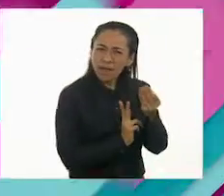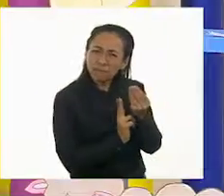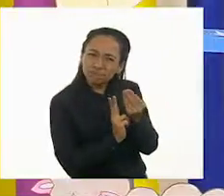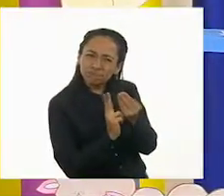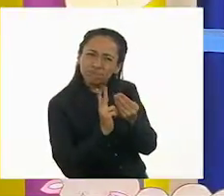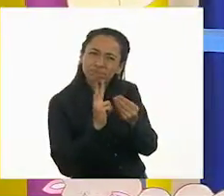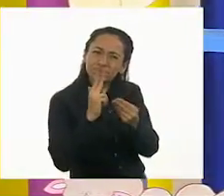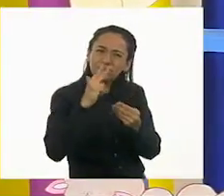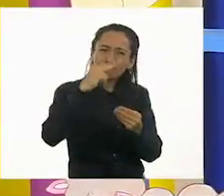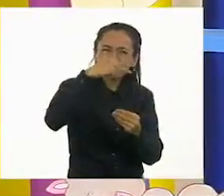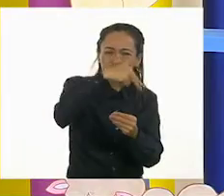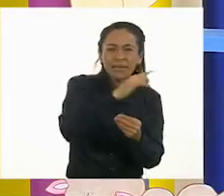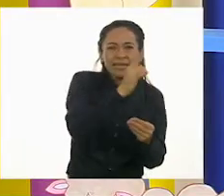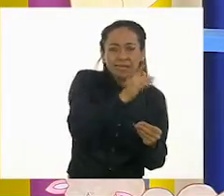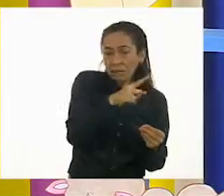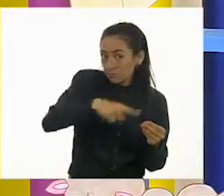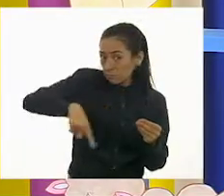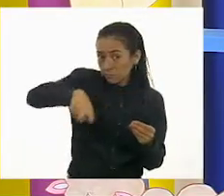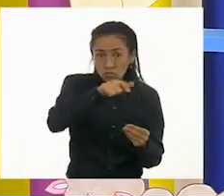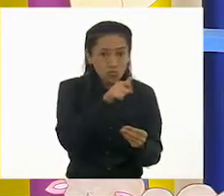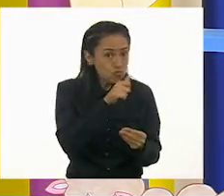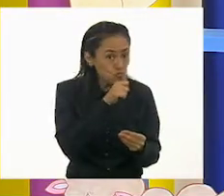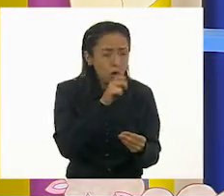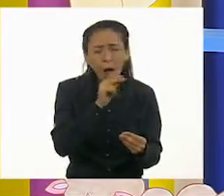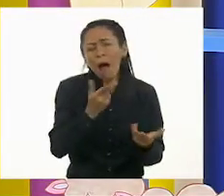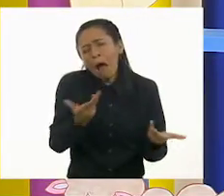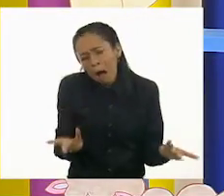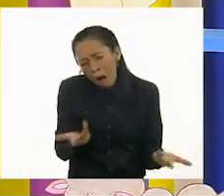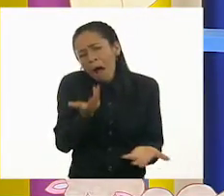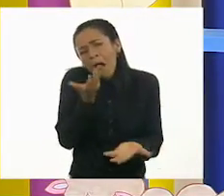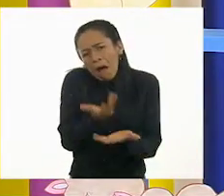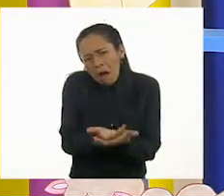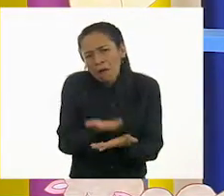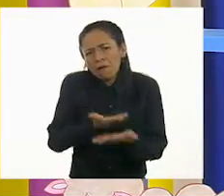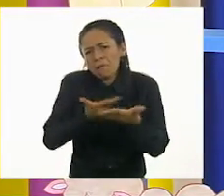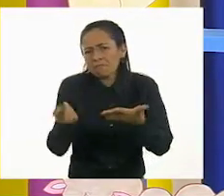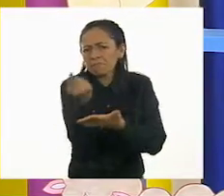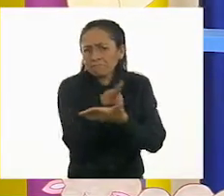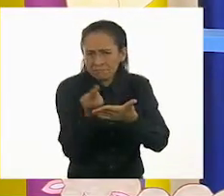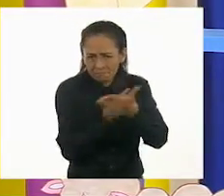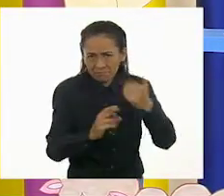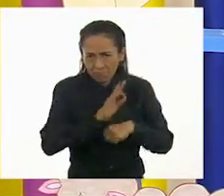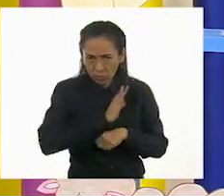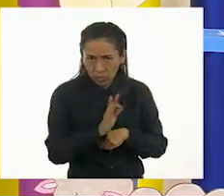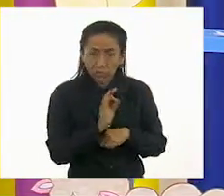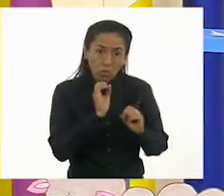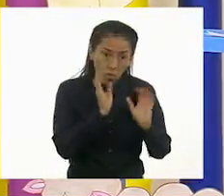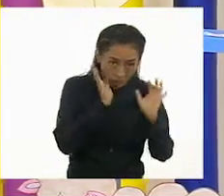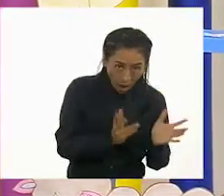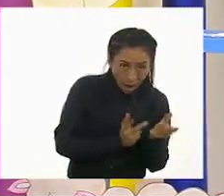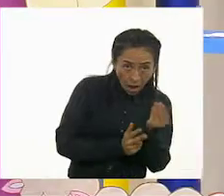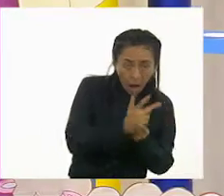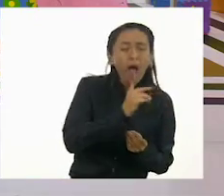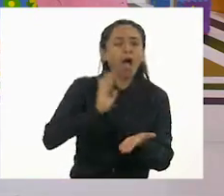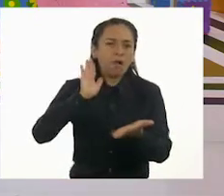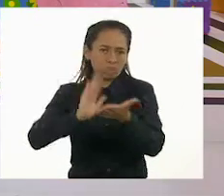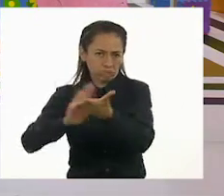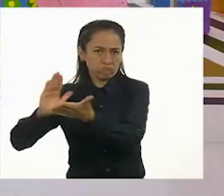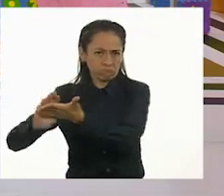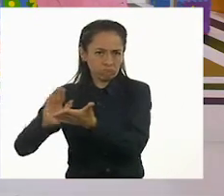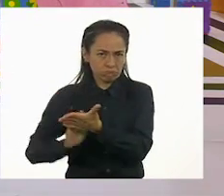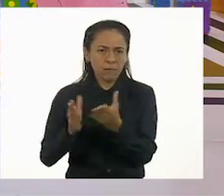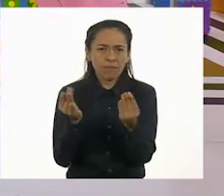los podemos dibujar. Pero si ustedes en su clase ya recortaron los animales, los pueden pegar. En el primero, ¿qué dice Ale?